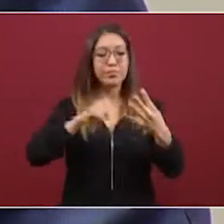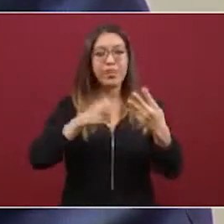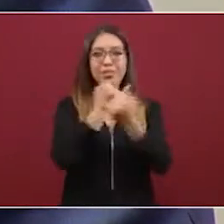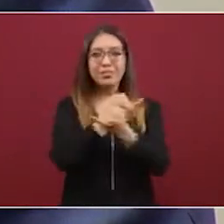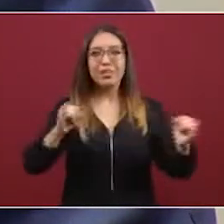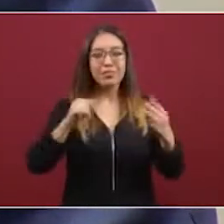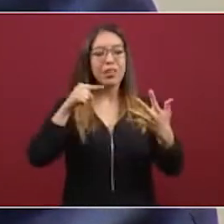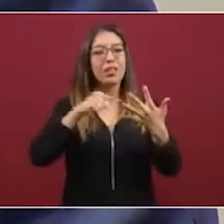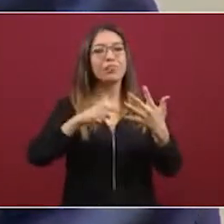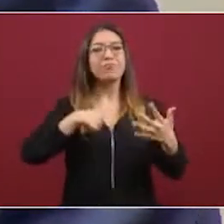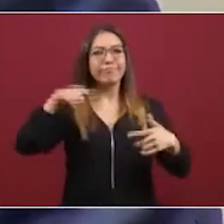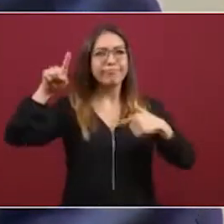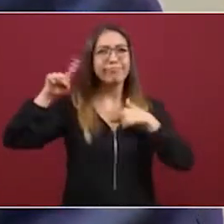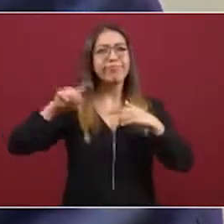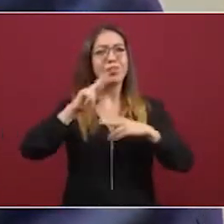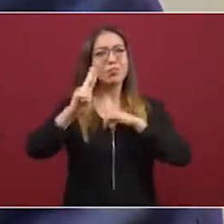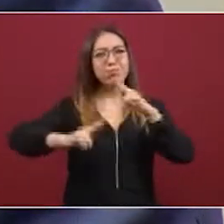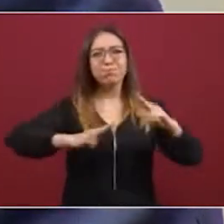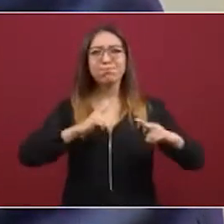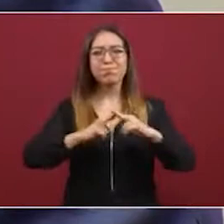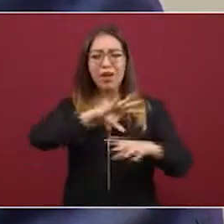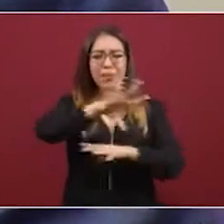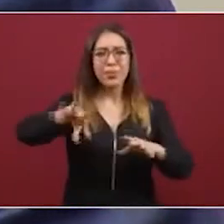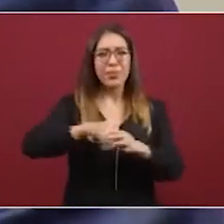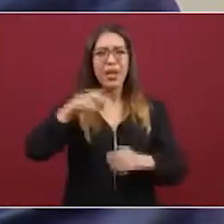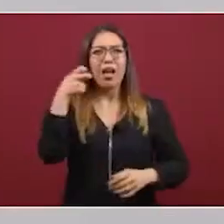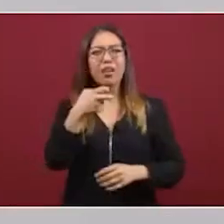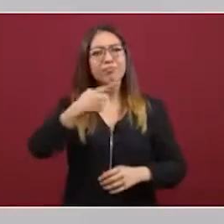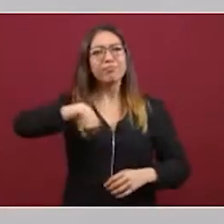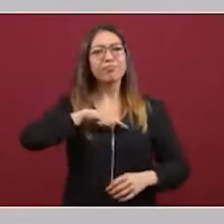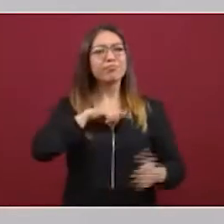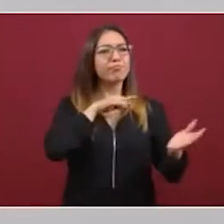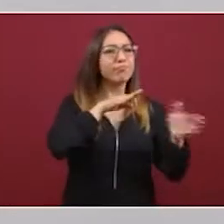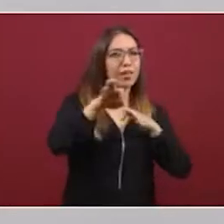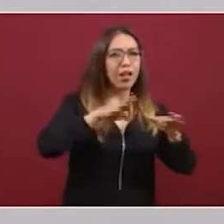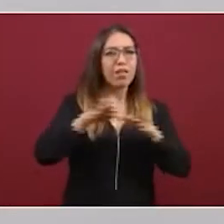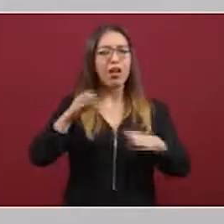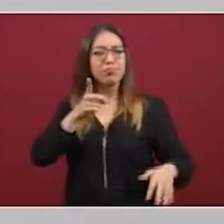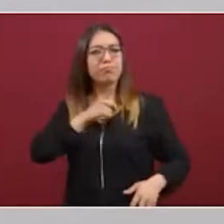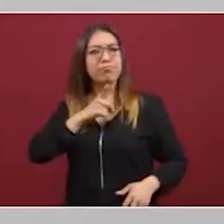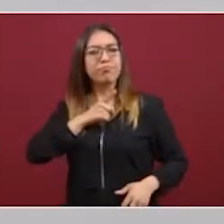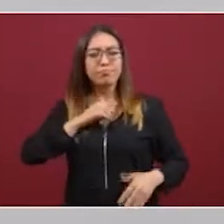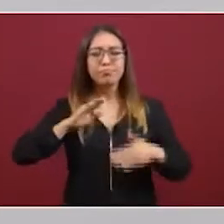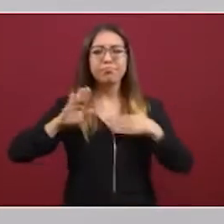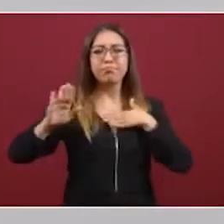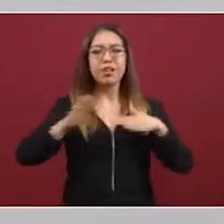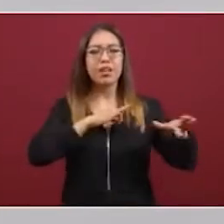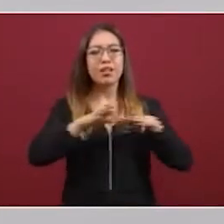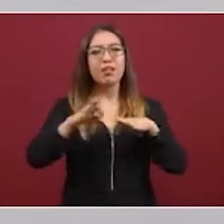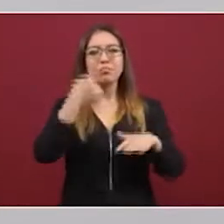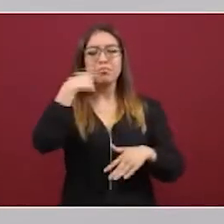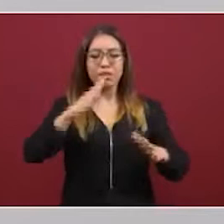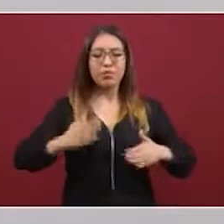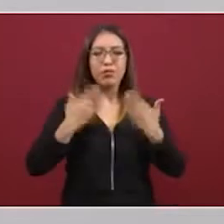unidad y universalidad. Estos principios nos permiten actuar de manera autónoma y generar la confianza de todos los sectores para llevar